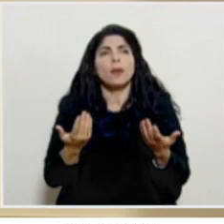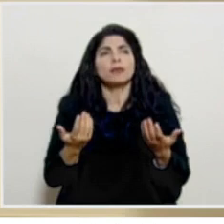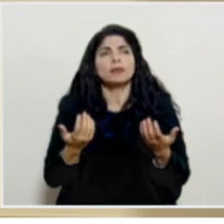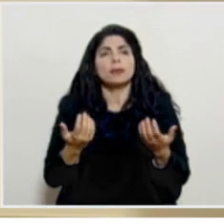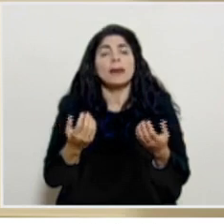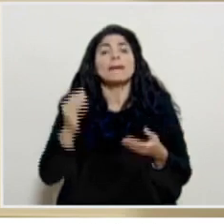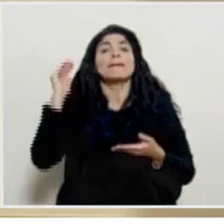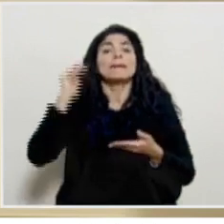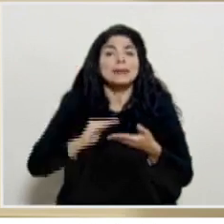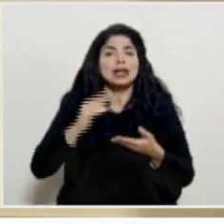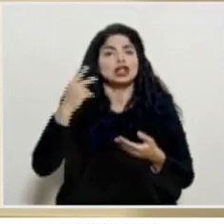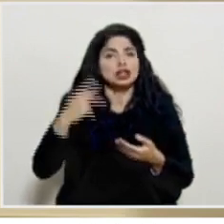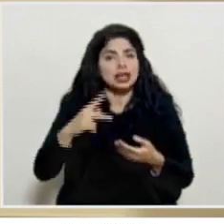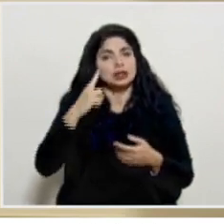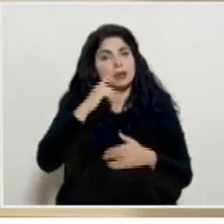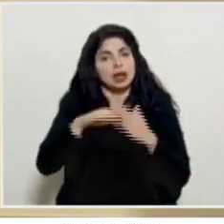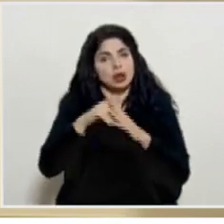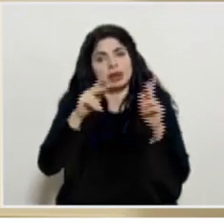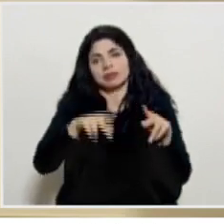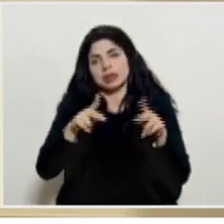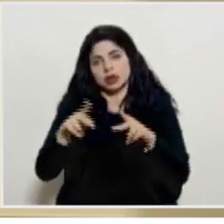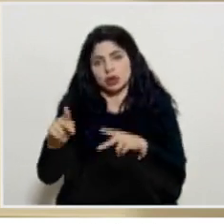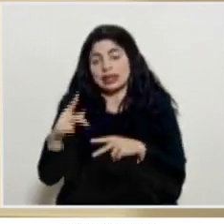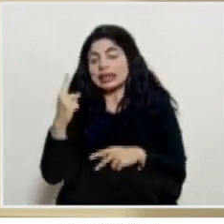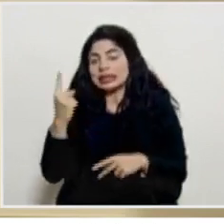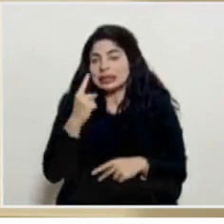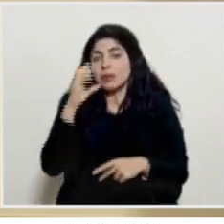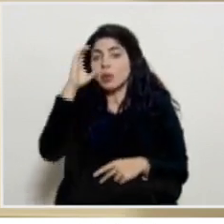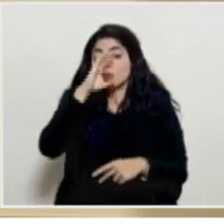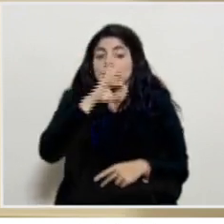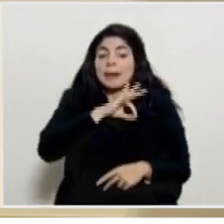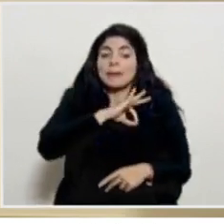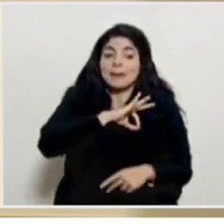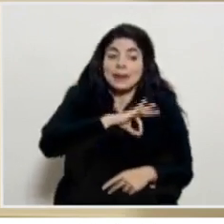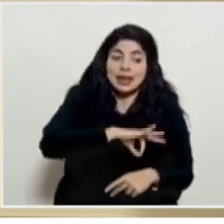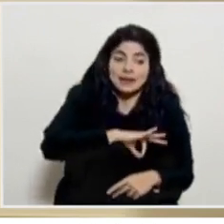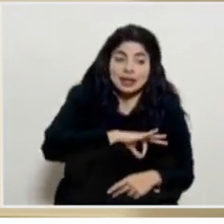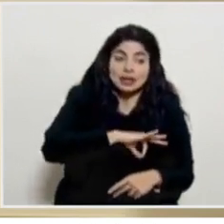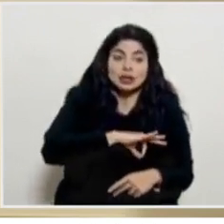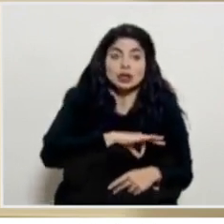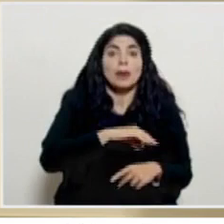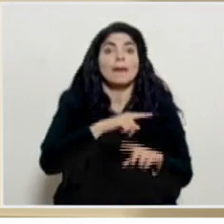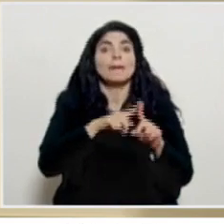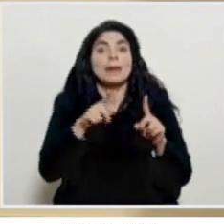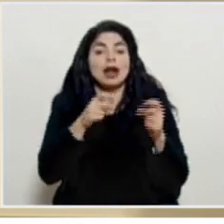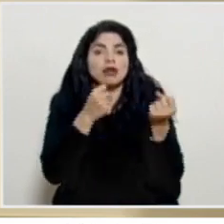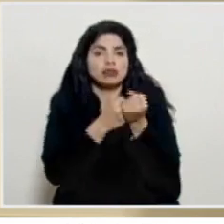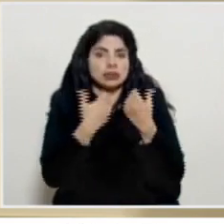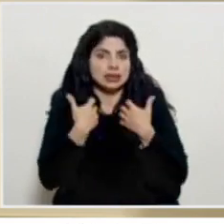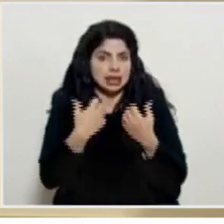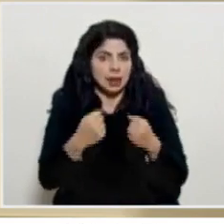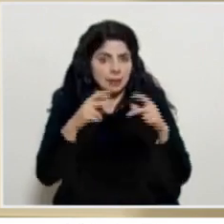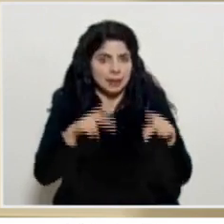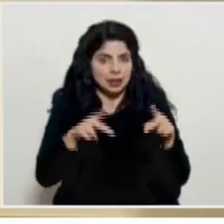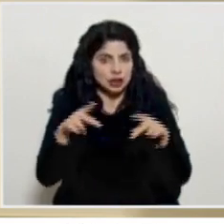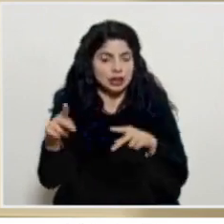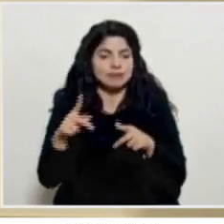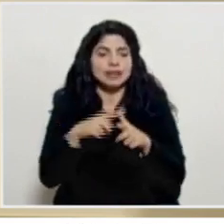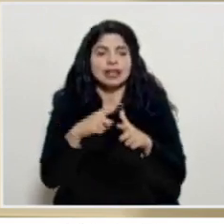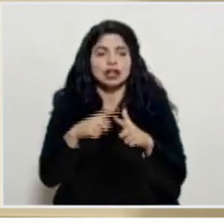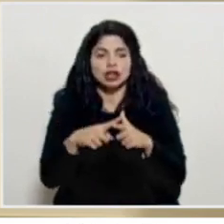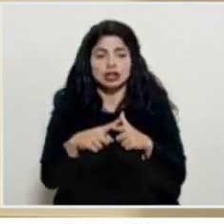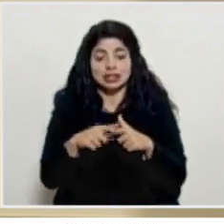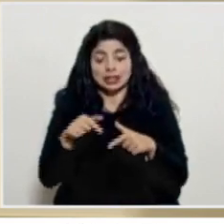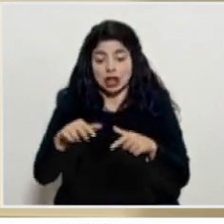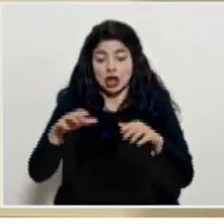el menor riesgo para la población que siempre el beneficio sea sea a favor de la salud de las personas entonces